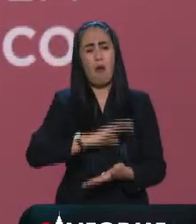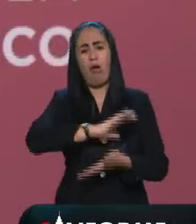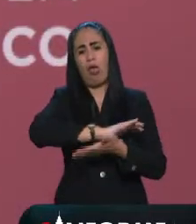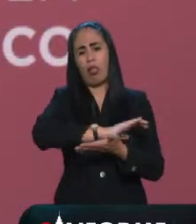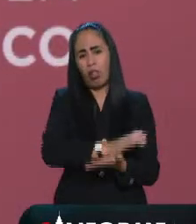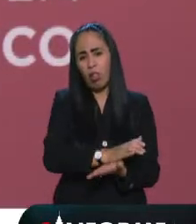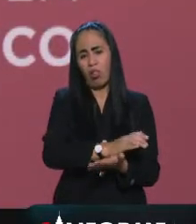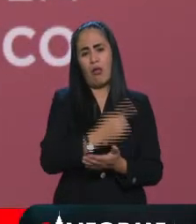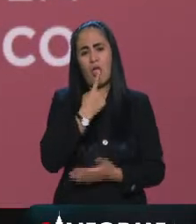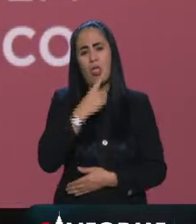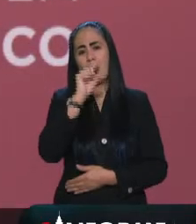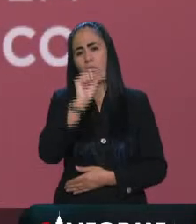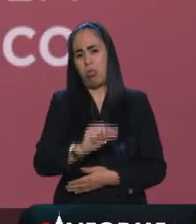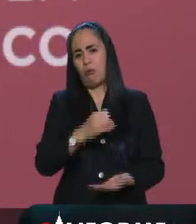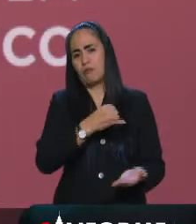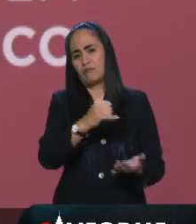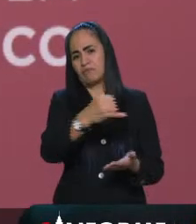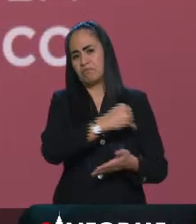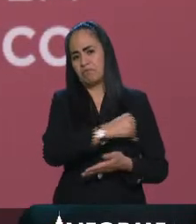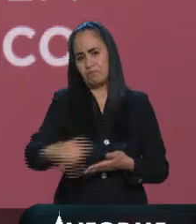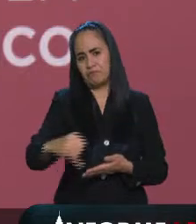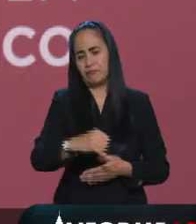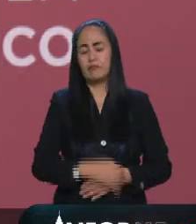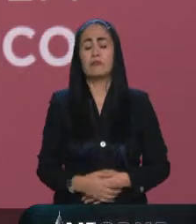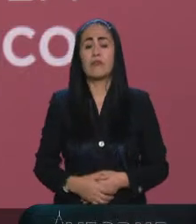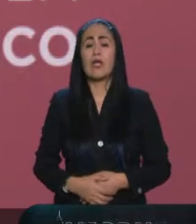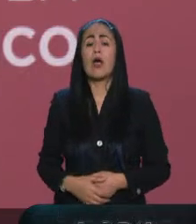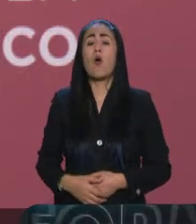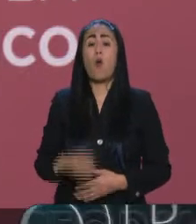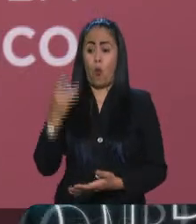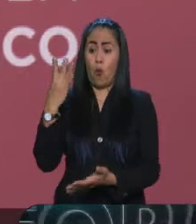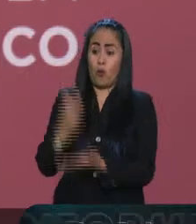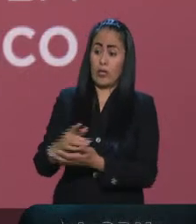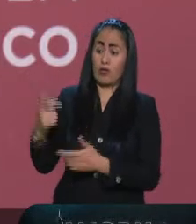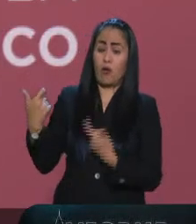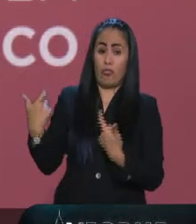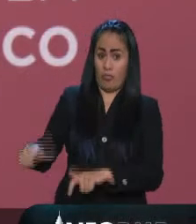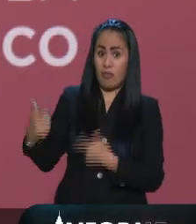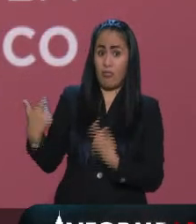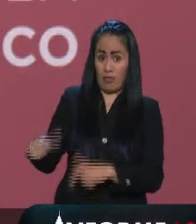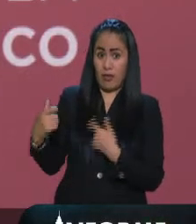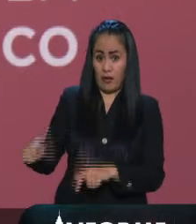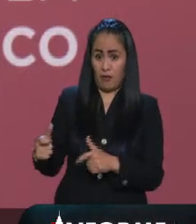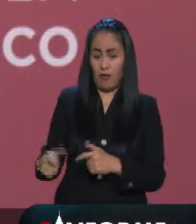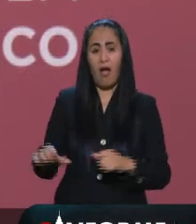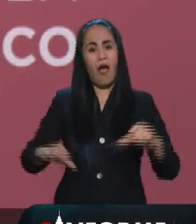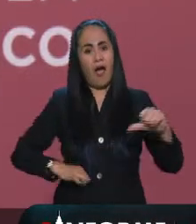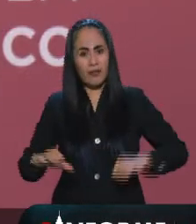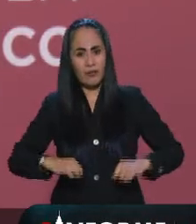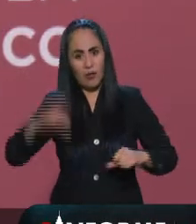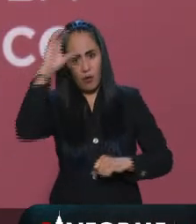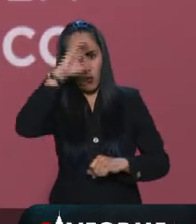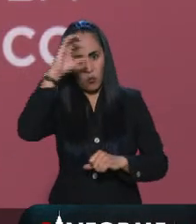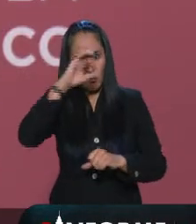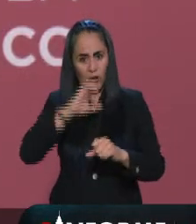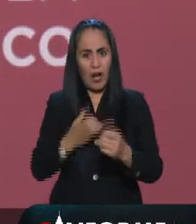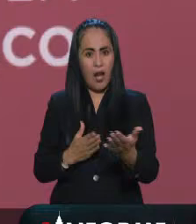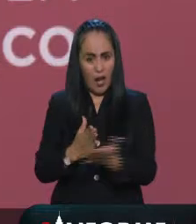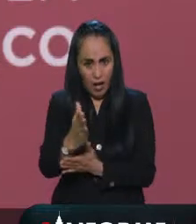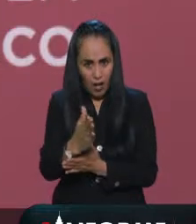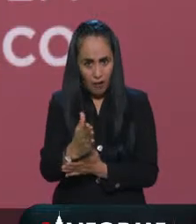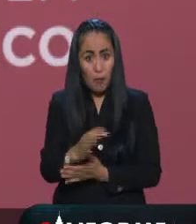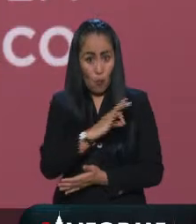porque no solamente el que tiene dinero debe tener acceso a una actividad cultural a una actividad